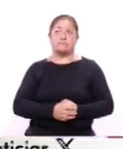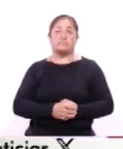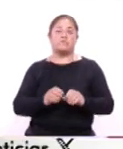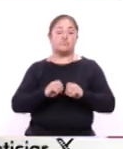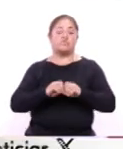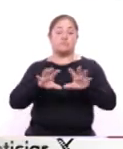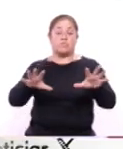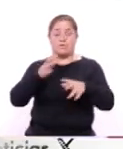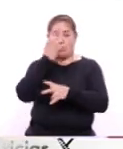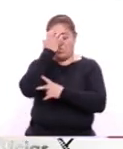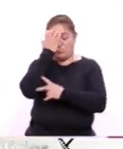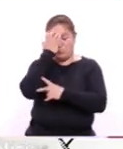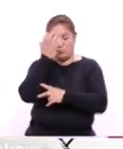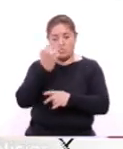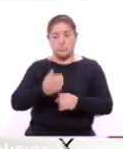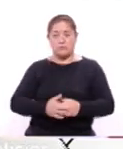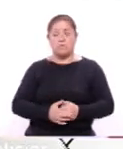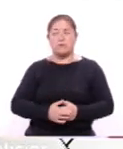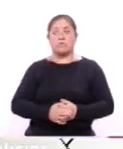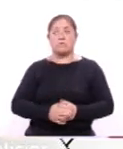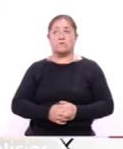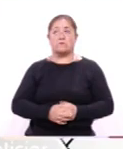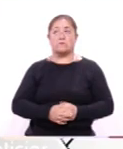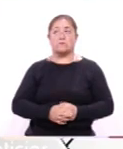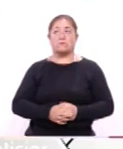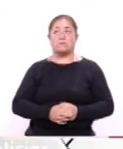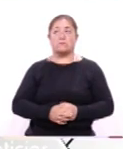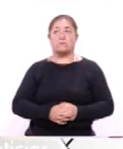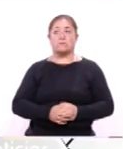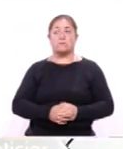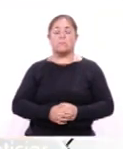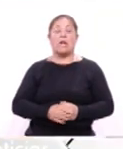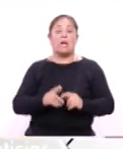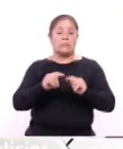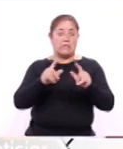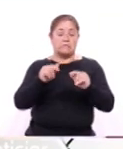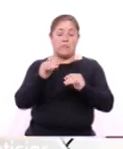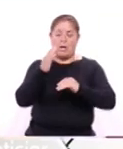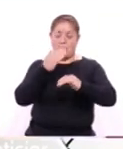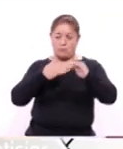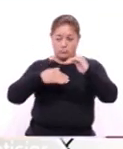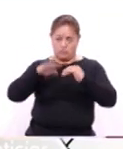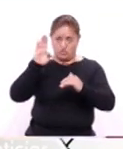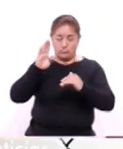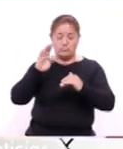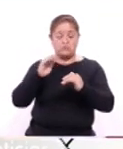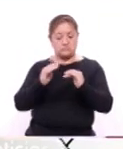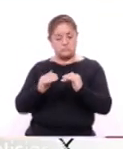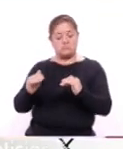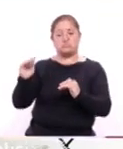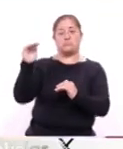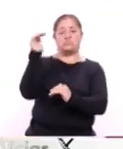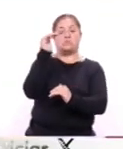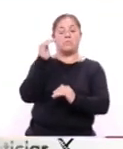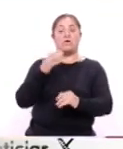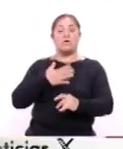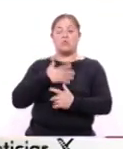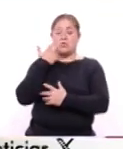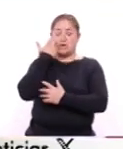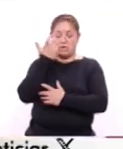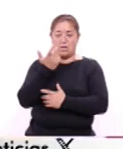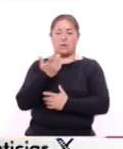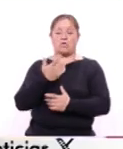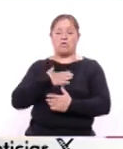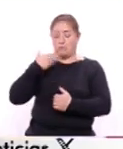han puesto en alto a Tlaxcala. Yo quiero ser una gobernadora que me